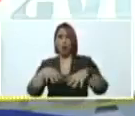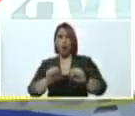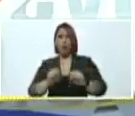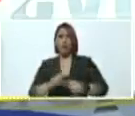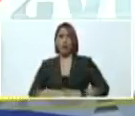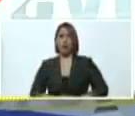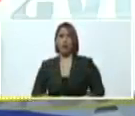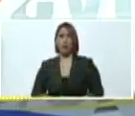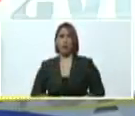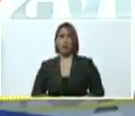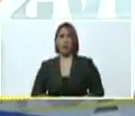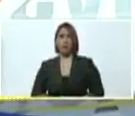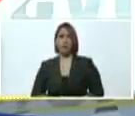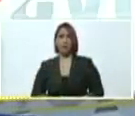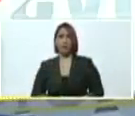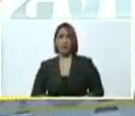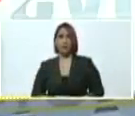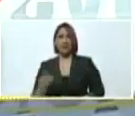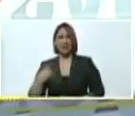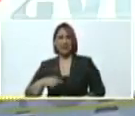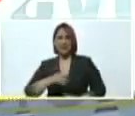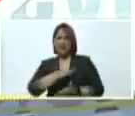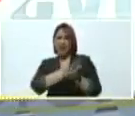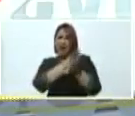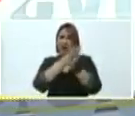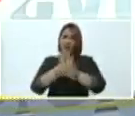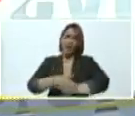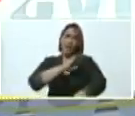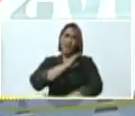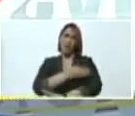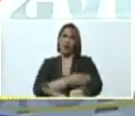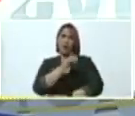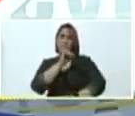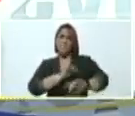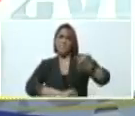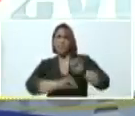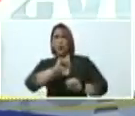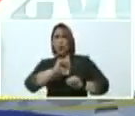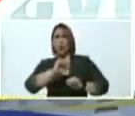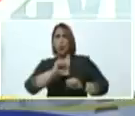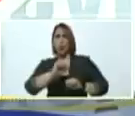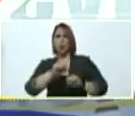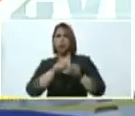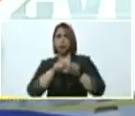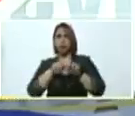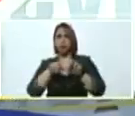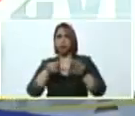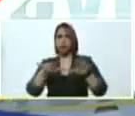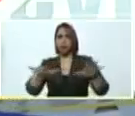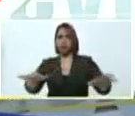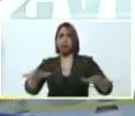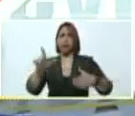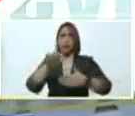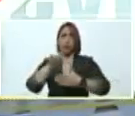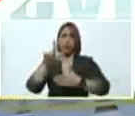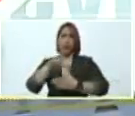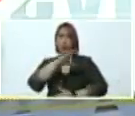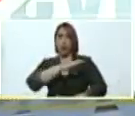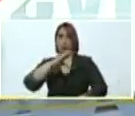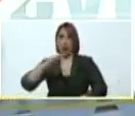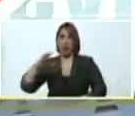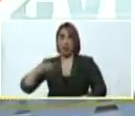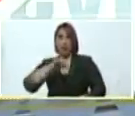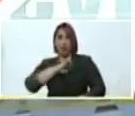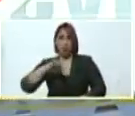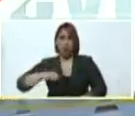anticapitalista, quieren acabar con la fuerza de rebeldía que se ha multiplicado en América Latina y el Caribe y somos